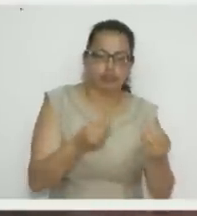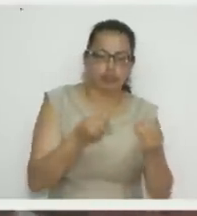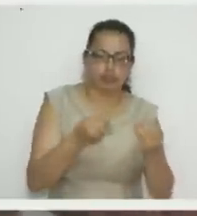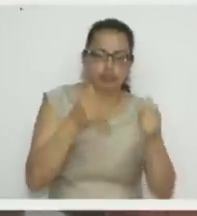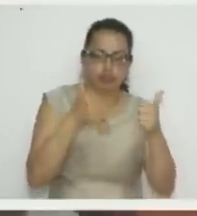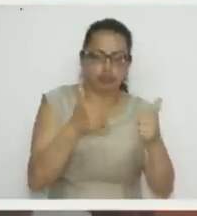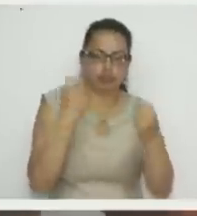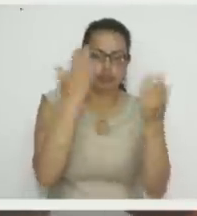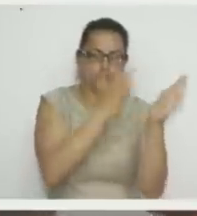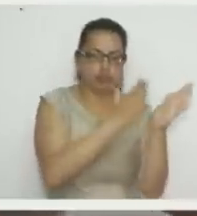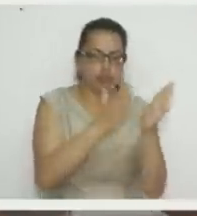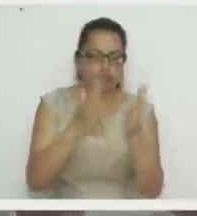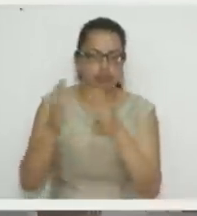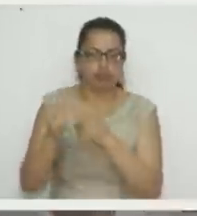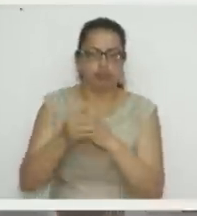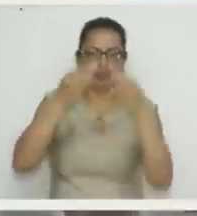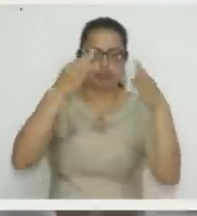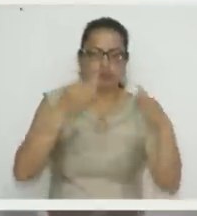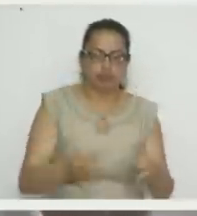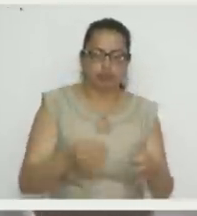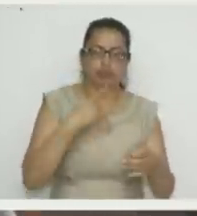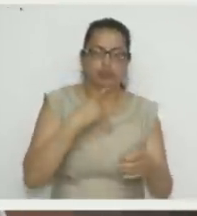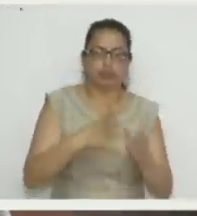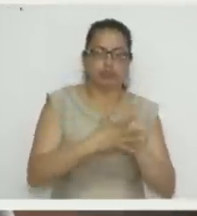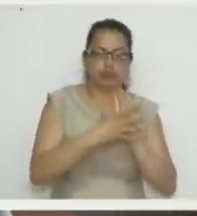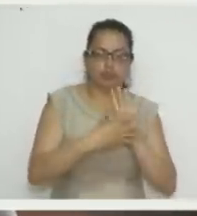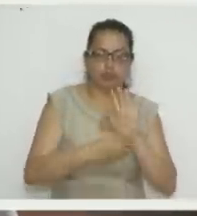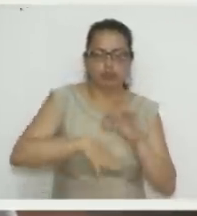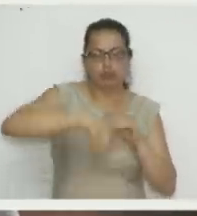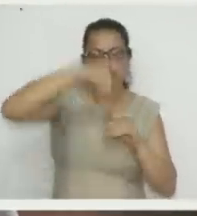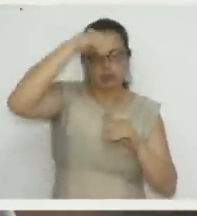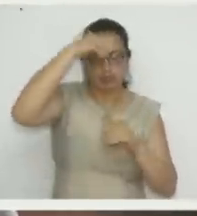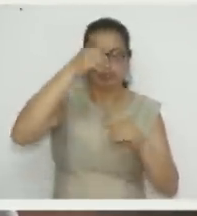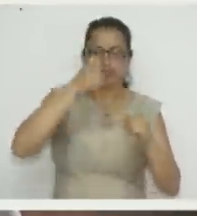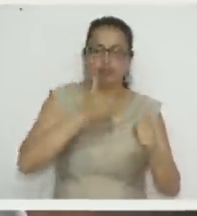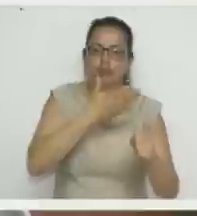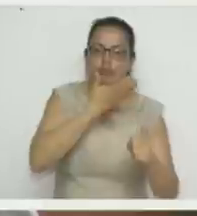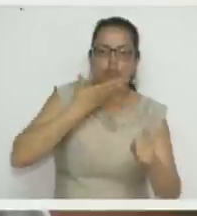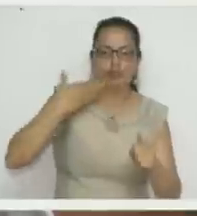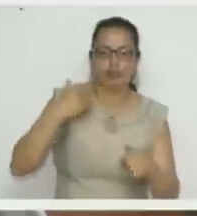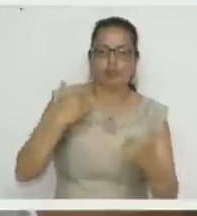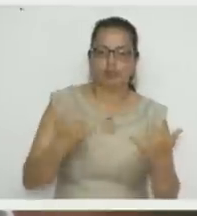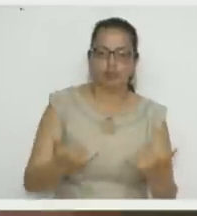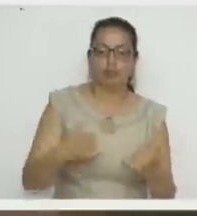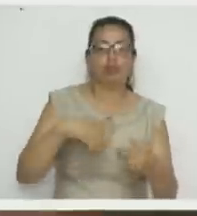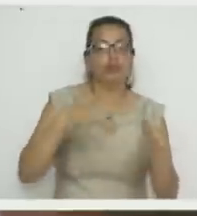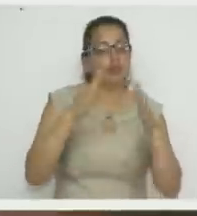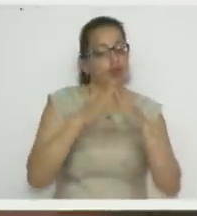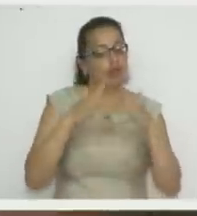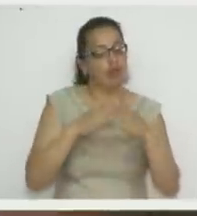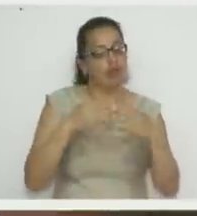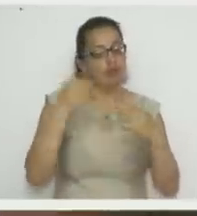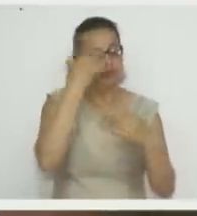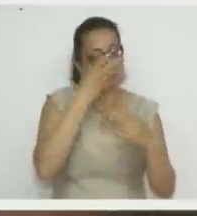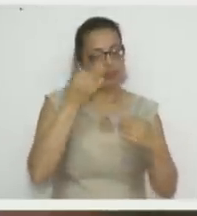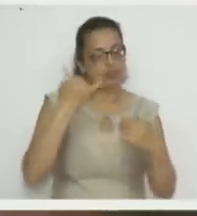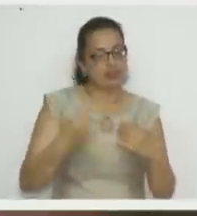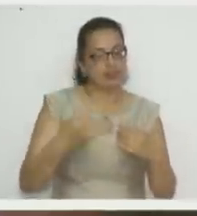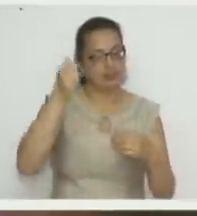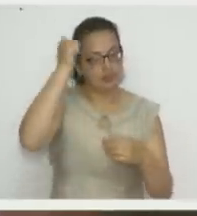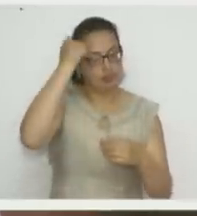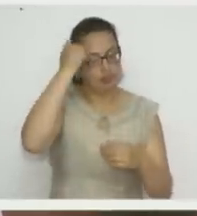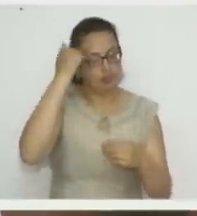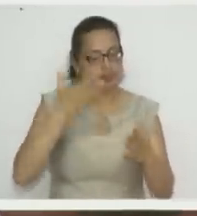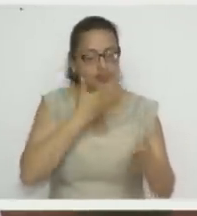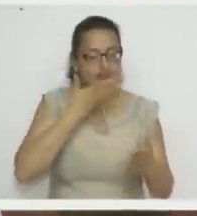elaborado y siempre les digo aprendan de la mano de los mejores y aquí en Casabella están los mejores talleristas para que ustedes elaboren